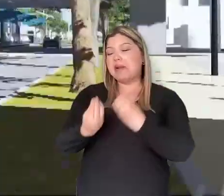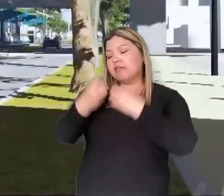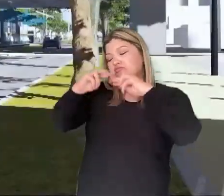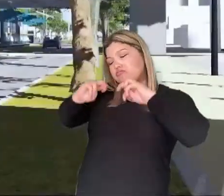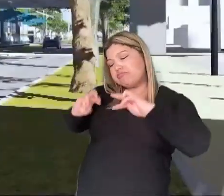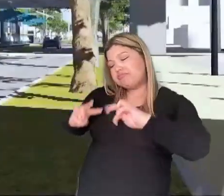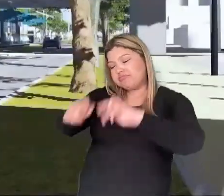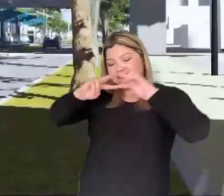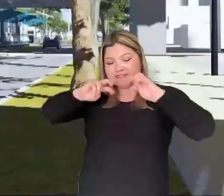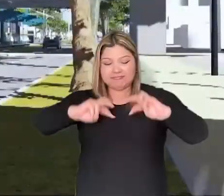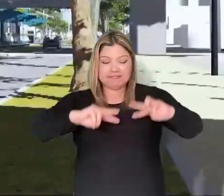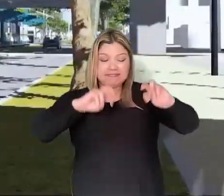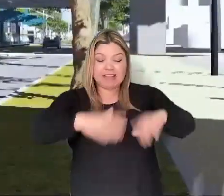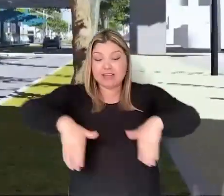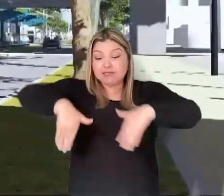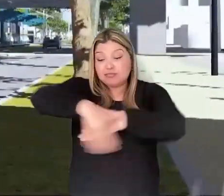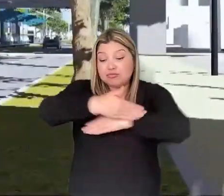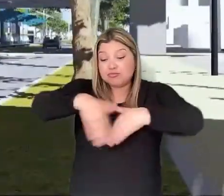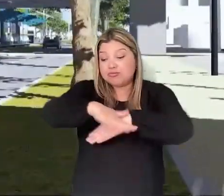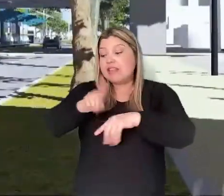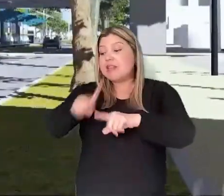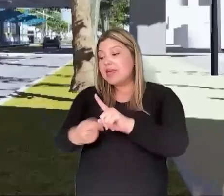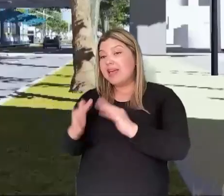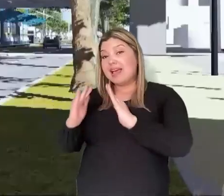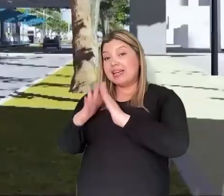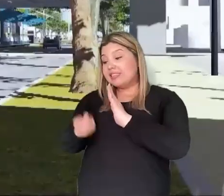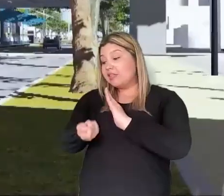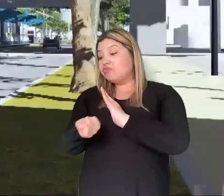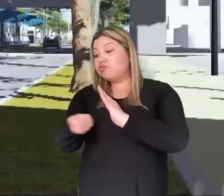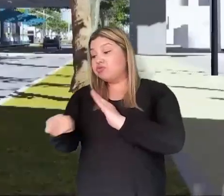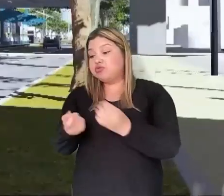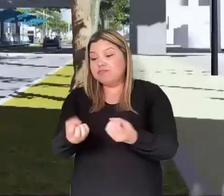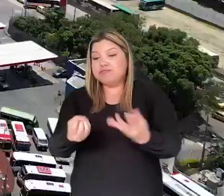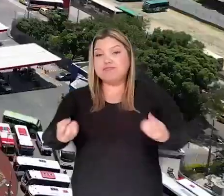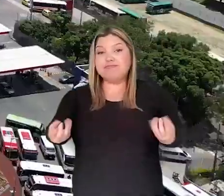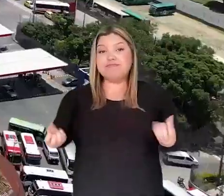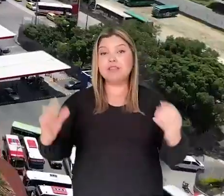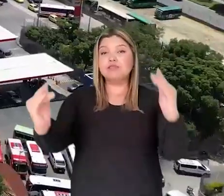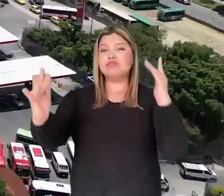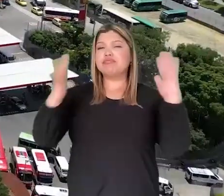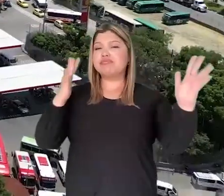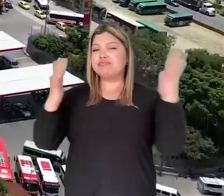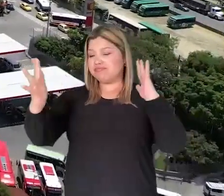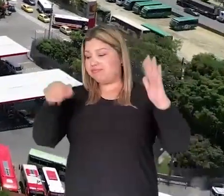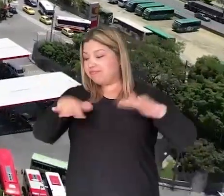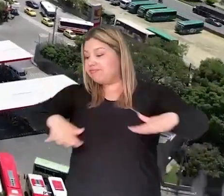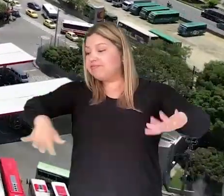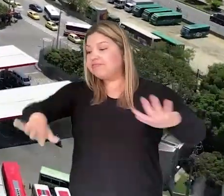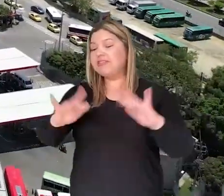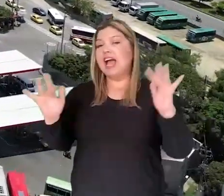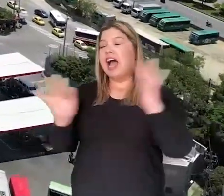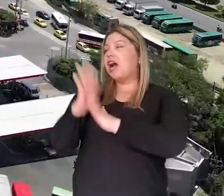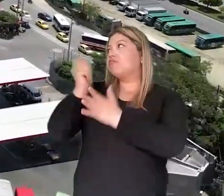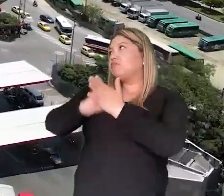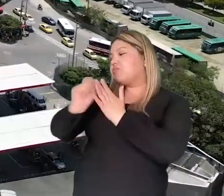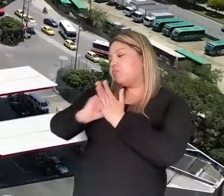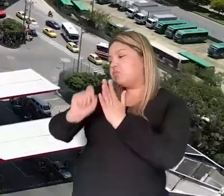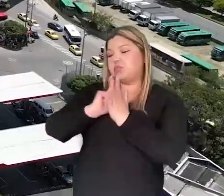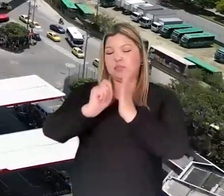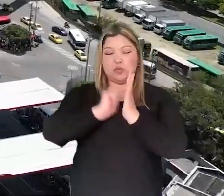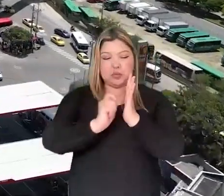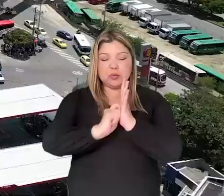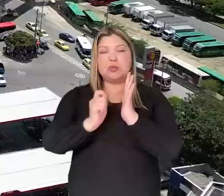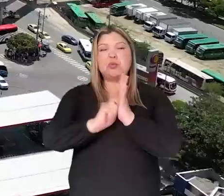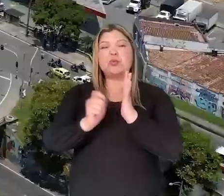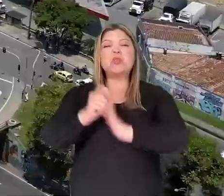exploraciones de suelo tanto en la vía como en los andenes y zonas verdes e inspección de redes de servicios públicos. Los